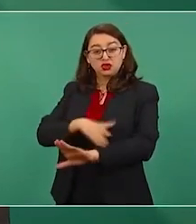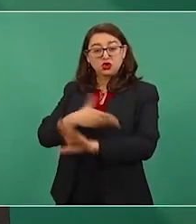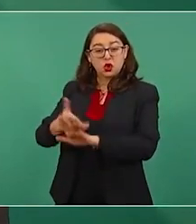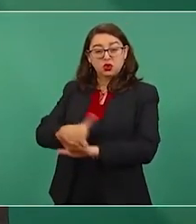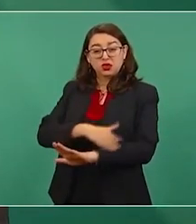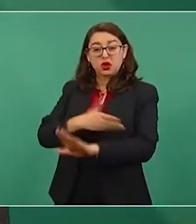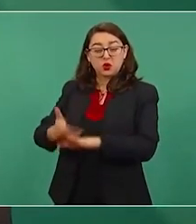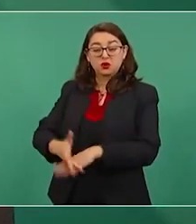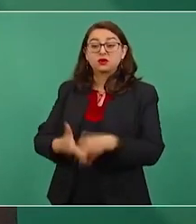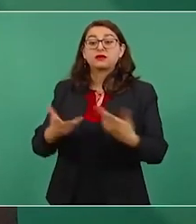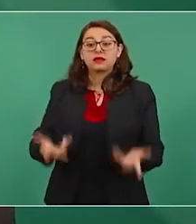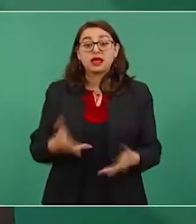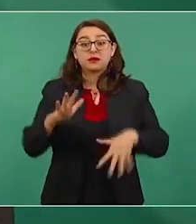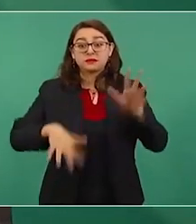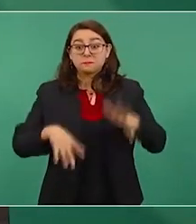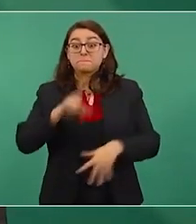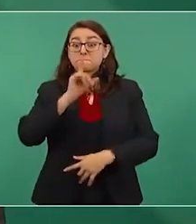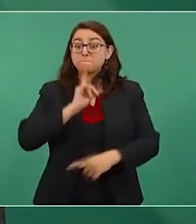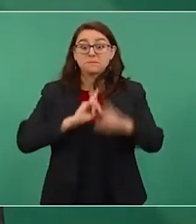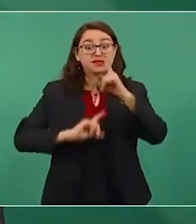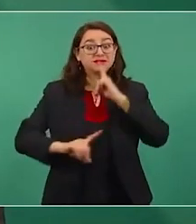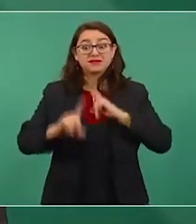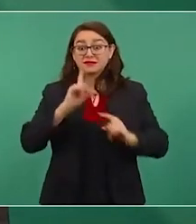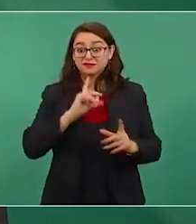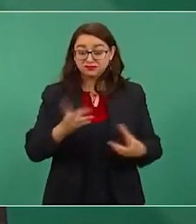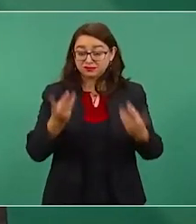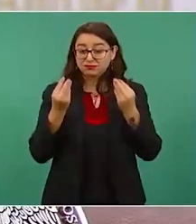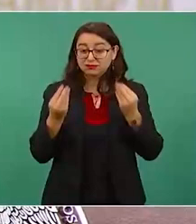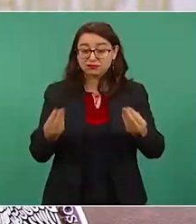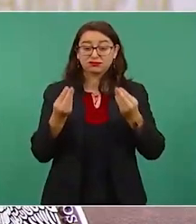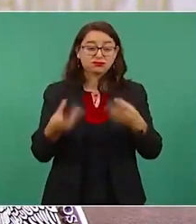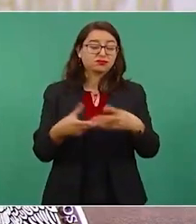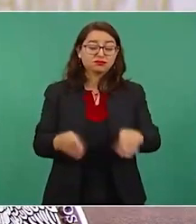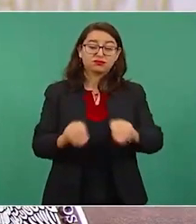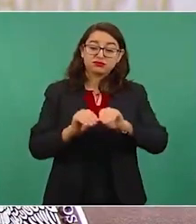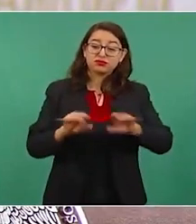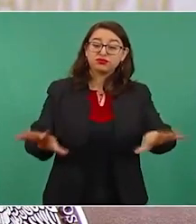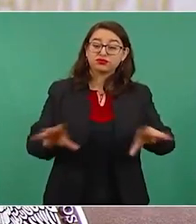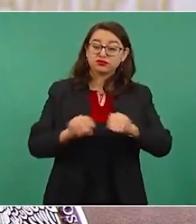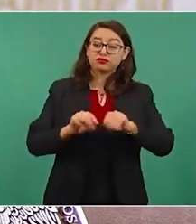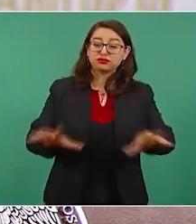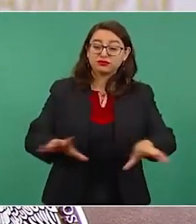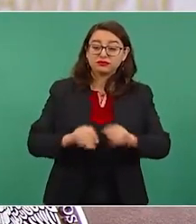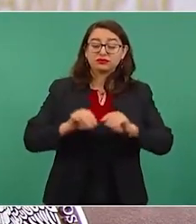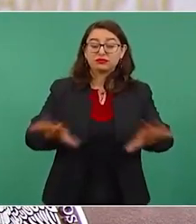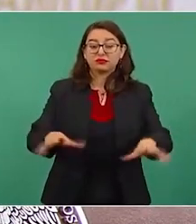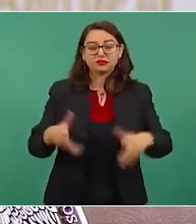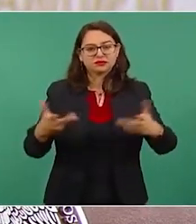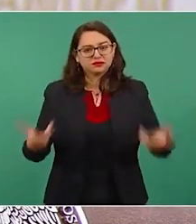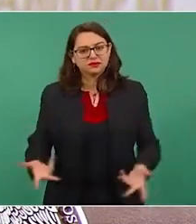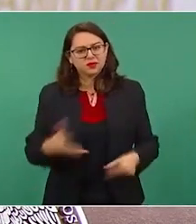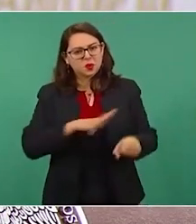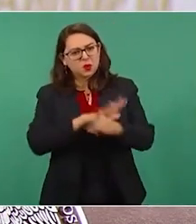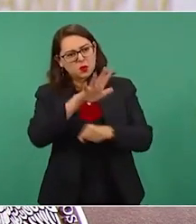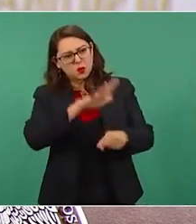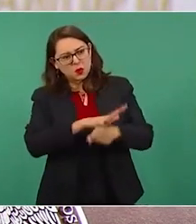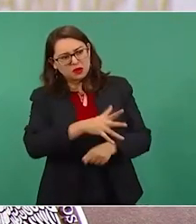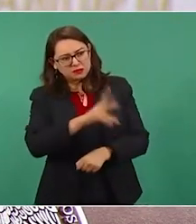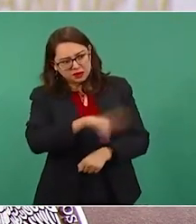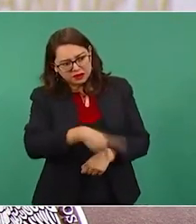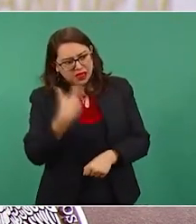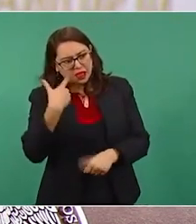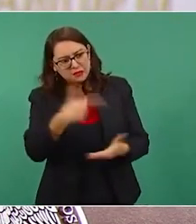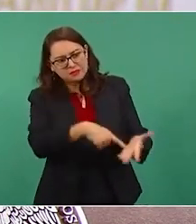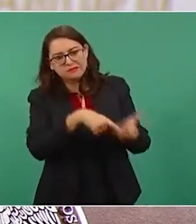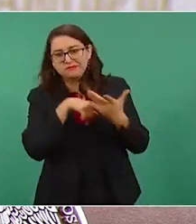en infundios en contra del presidente de la República, sin que haya otra respuesta que el argumento veraz.